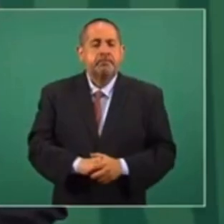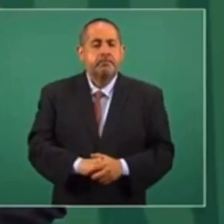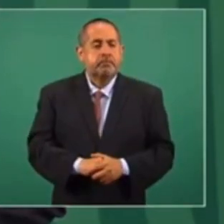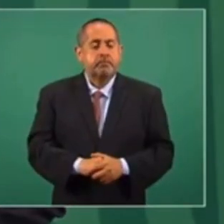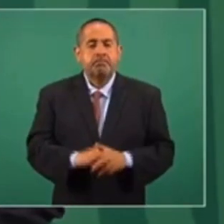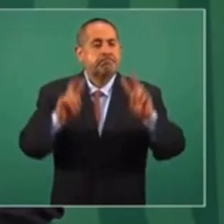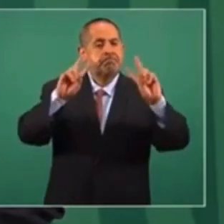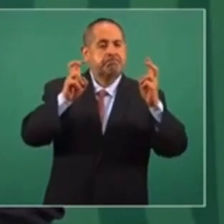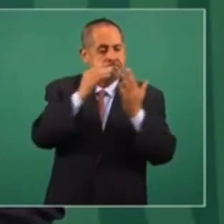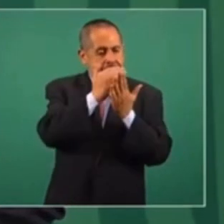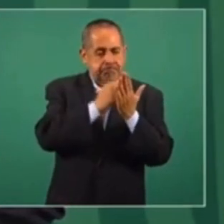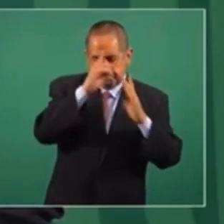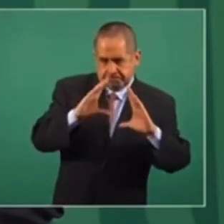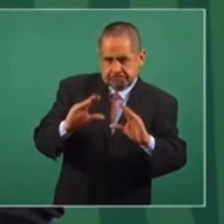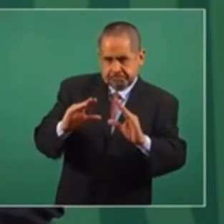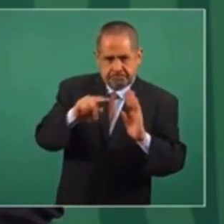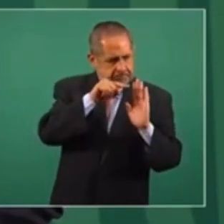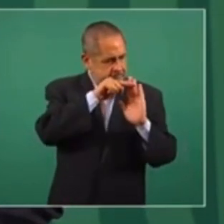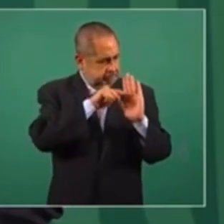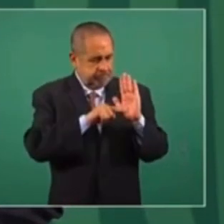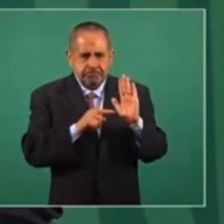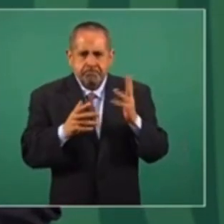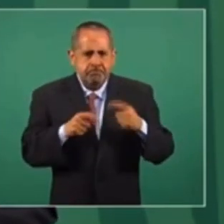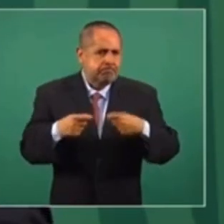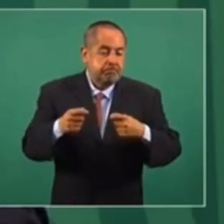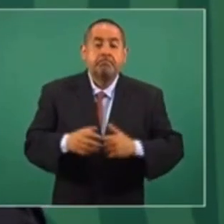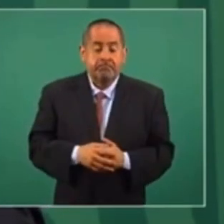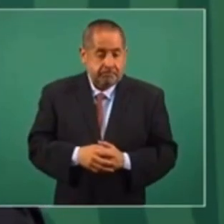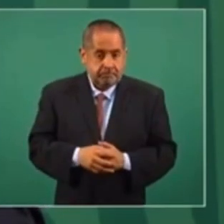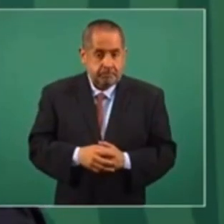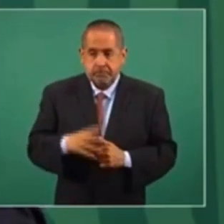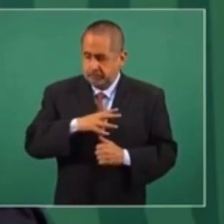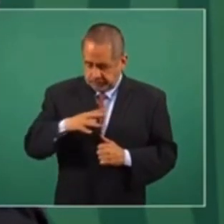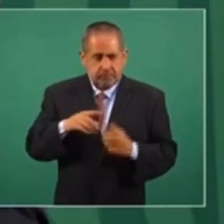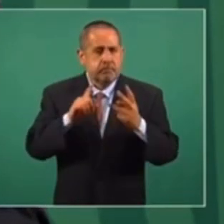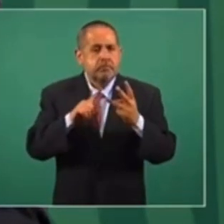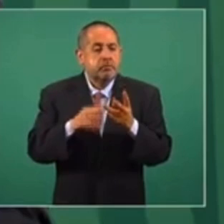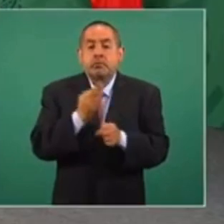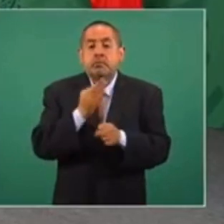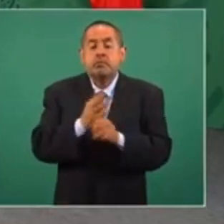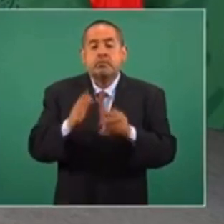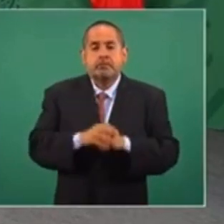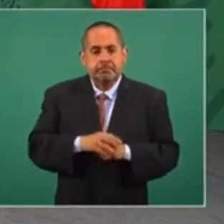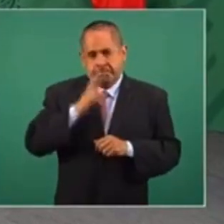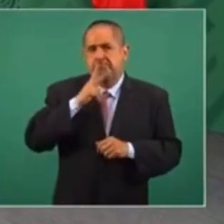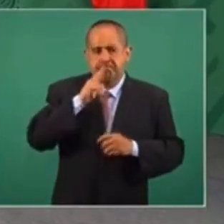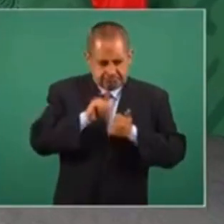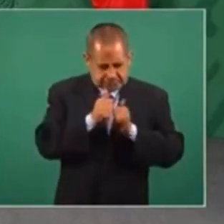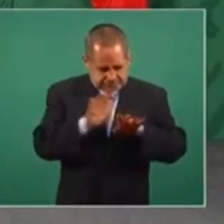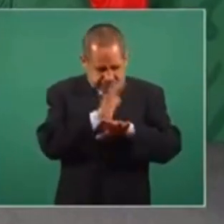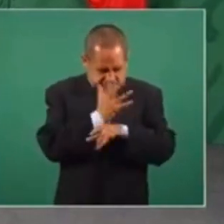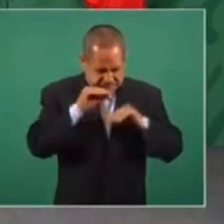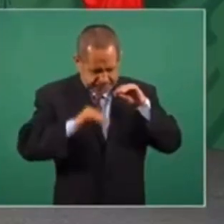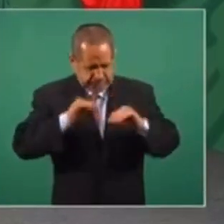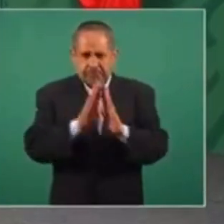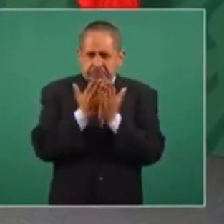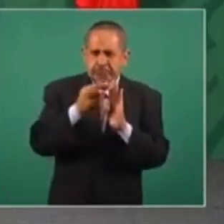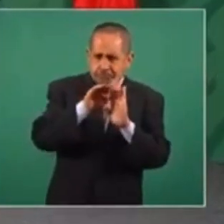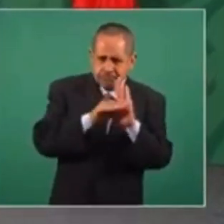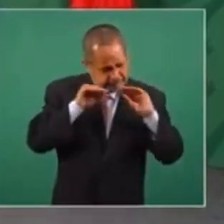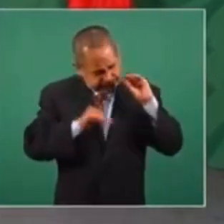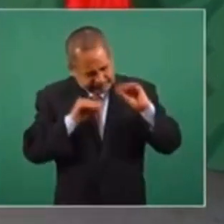Los contenidos educativos, tenemos la oportunidad de mejorar los contenidos de los